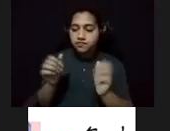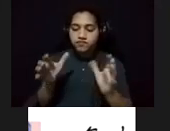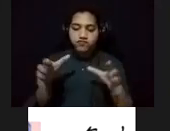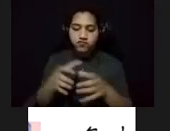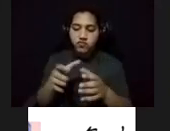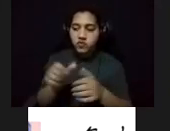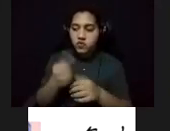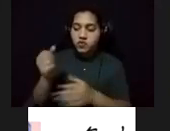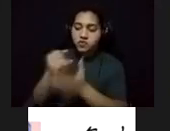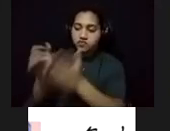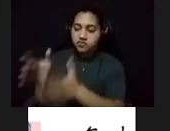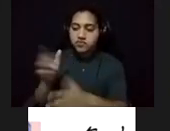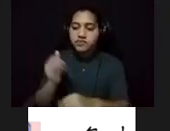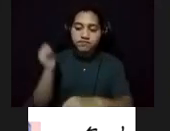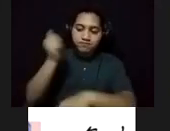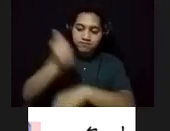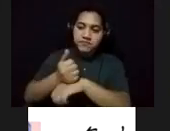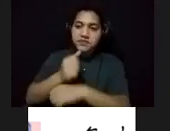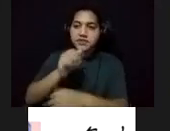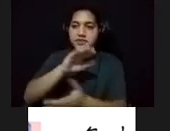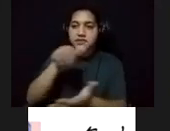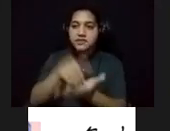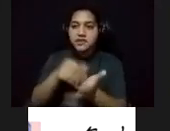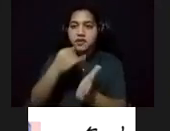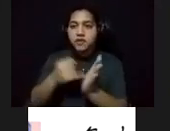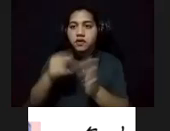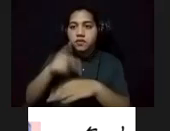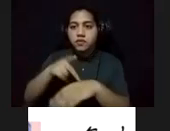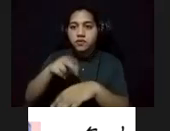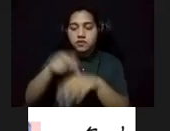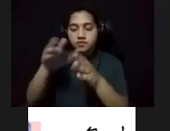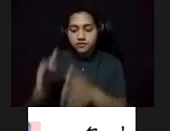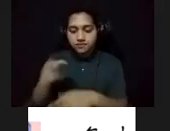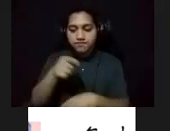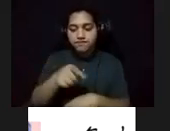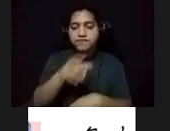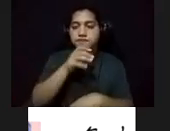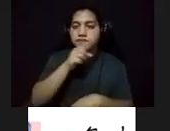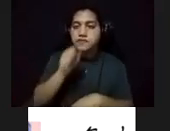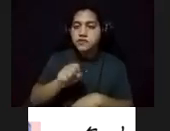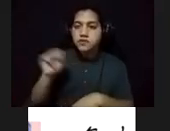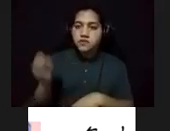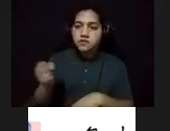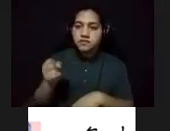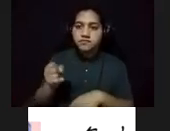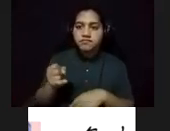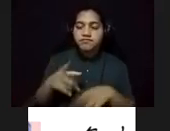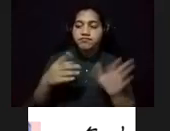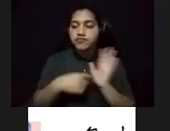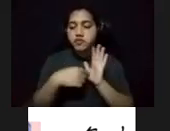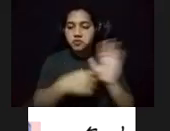Riqueño en el 1950 en el Viejo San Juan. Una galería y estudio de producción